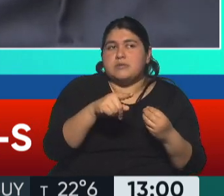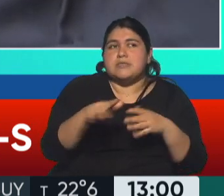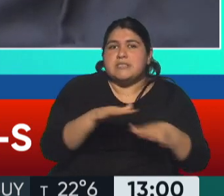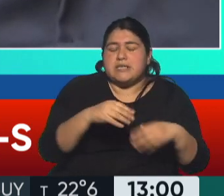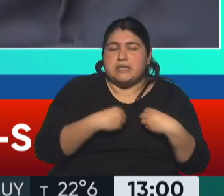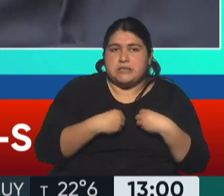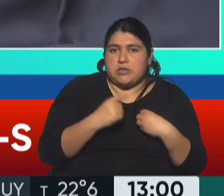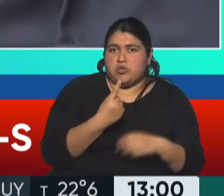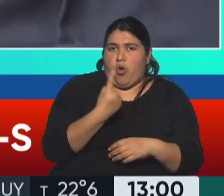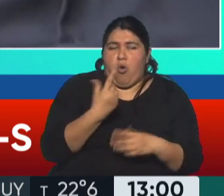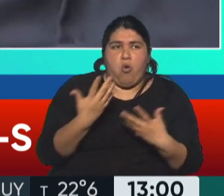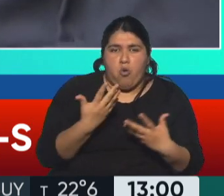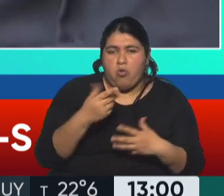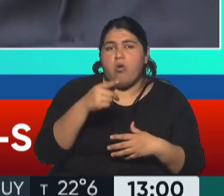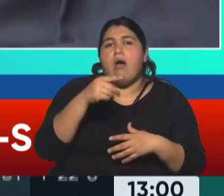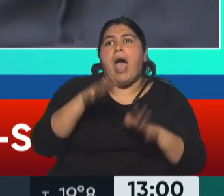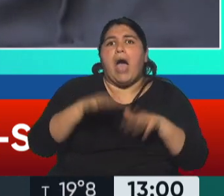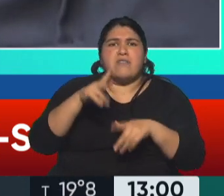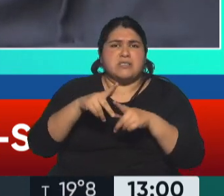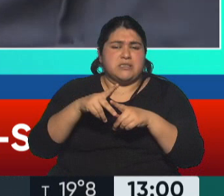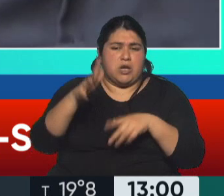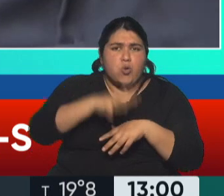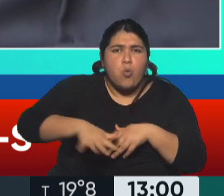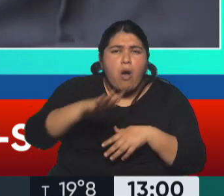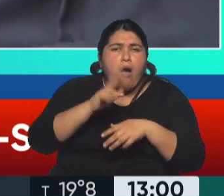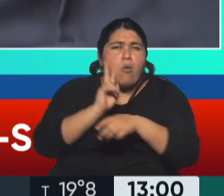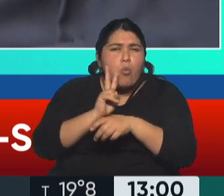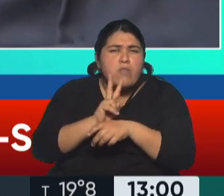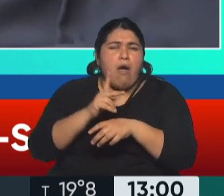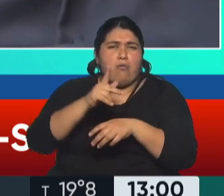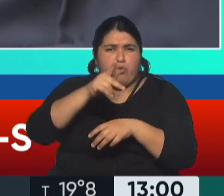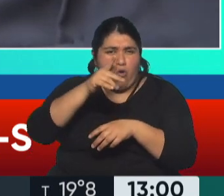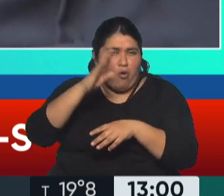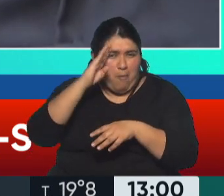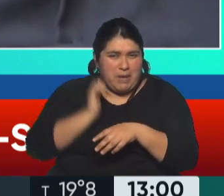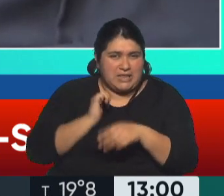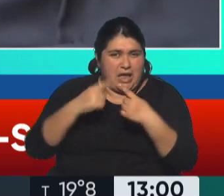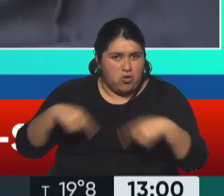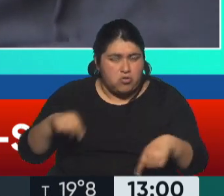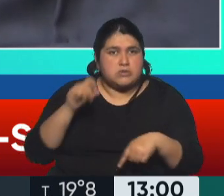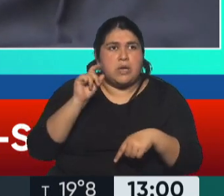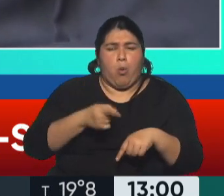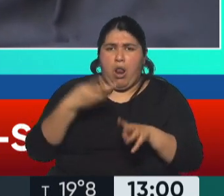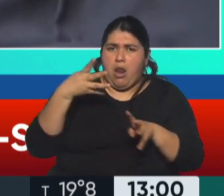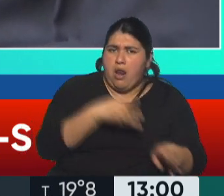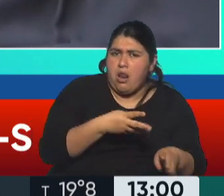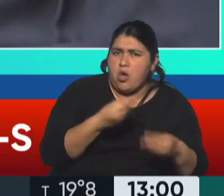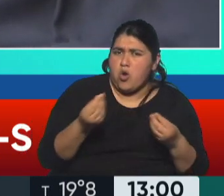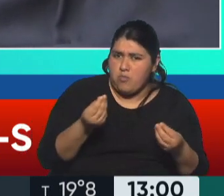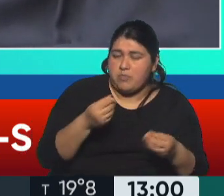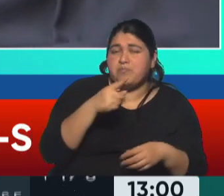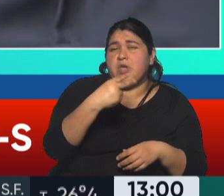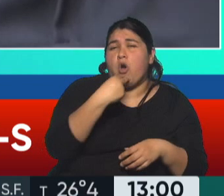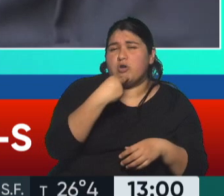podía estar en el lugar supuestamente más desarrollado, más protegido militarmente del mundo y aún así ser víctima de un atentado. Desde el 11 de